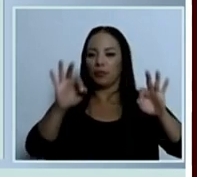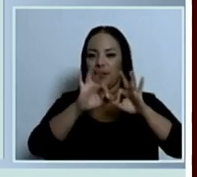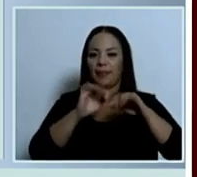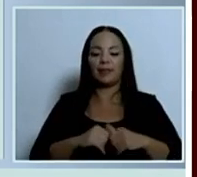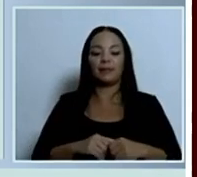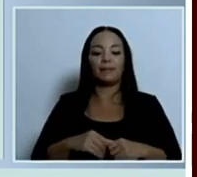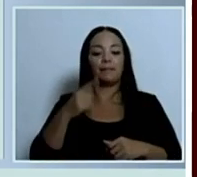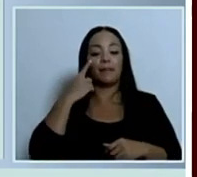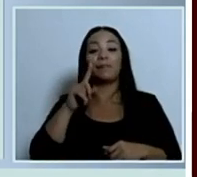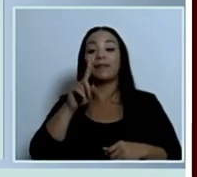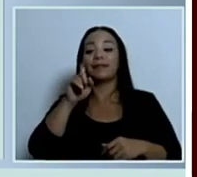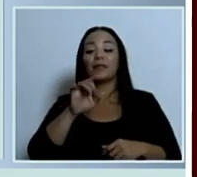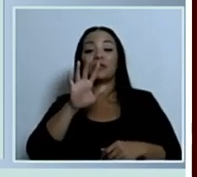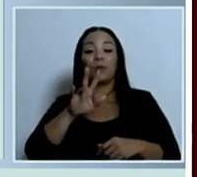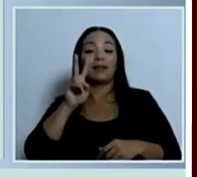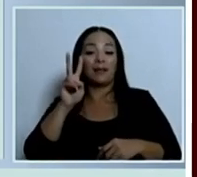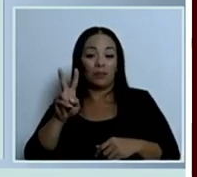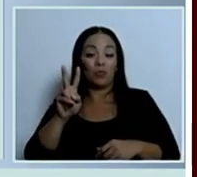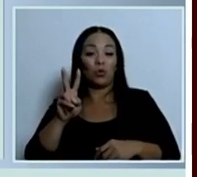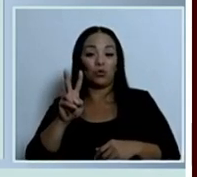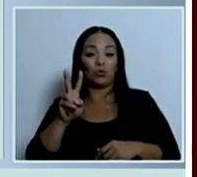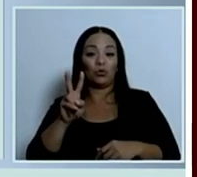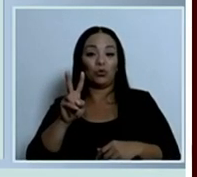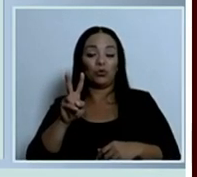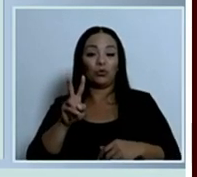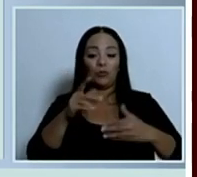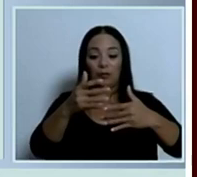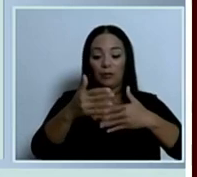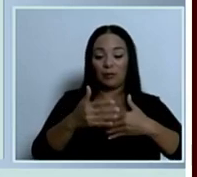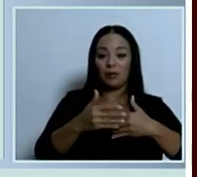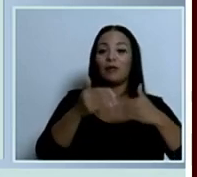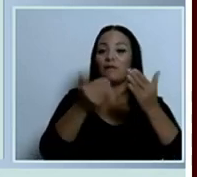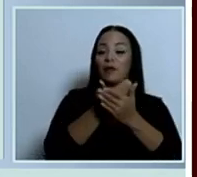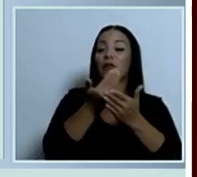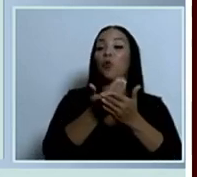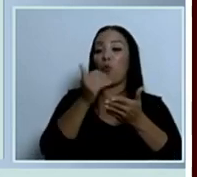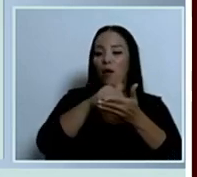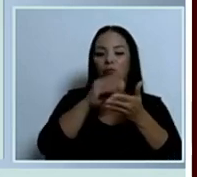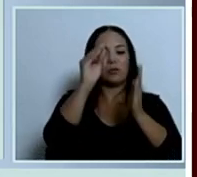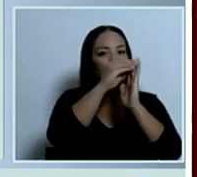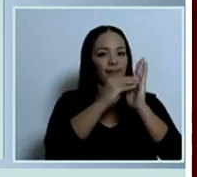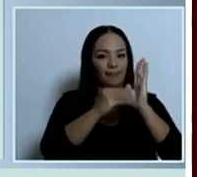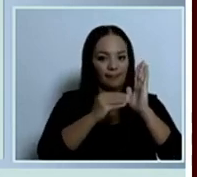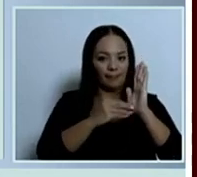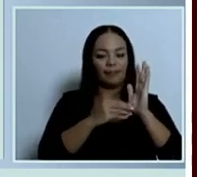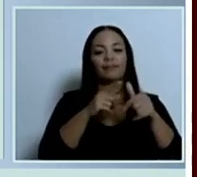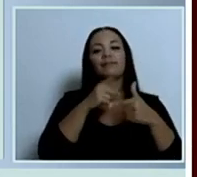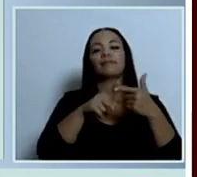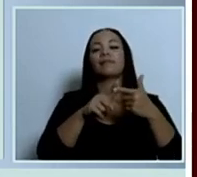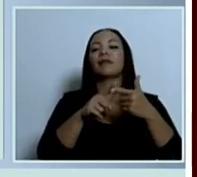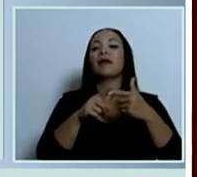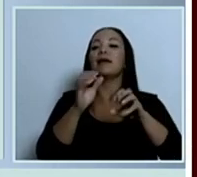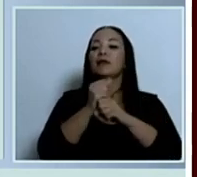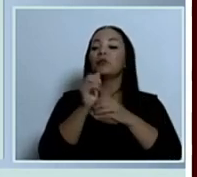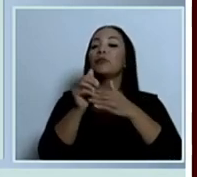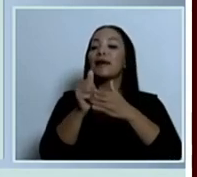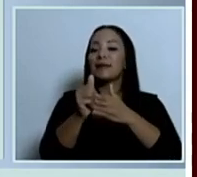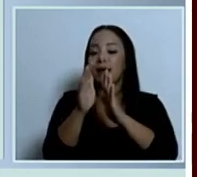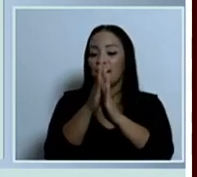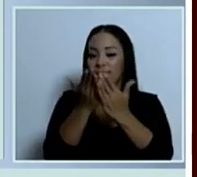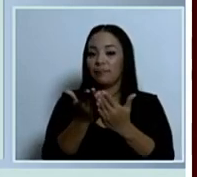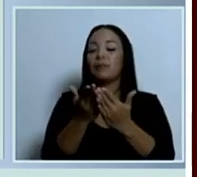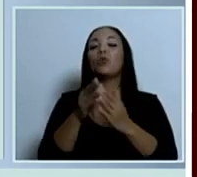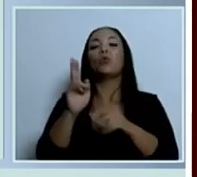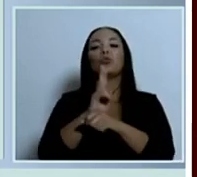los 152, hay 152 registros agroquímicos renovados en este tiempo. Se hizo una guía de usuario completa y